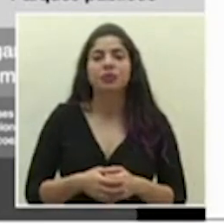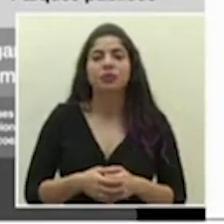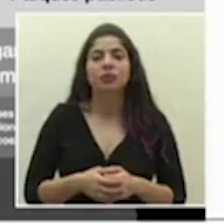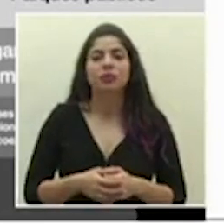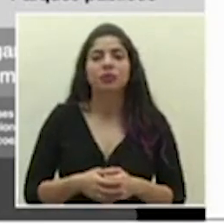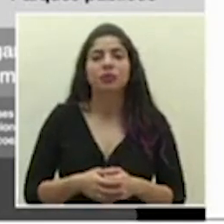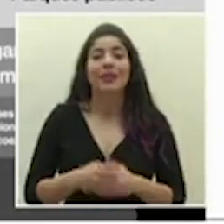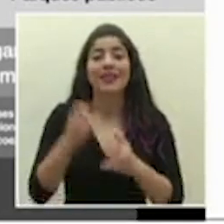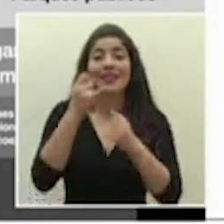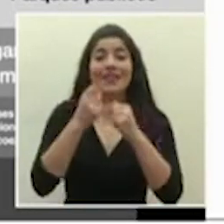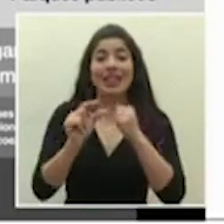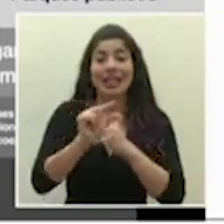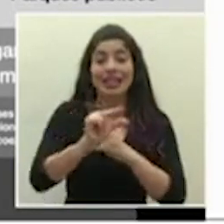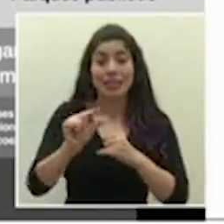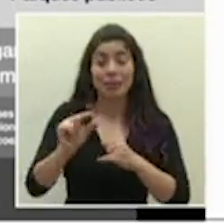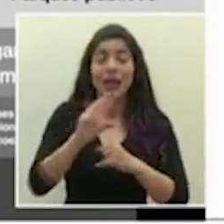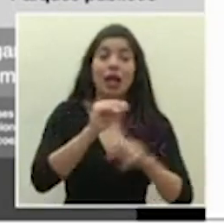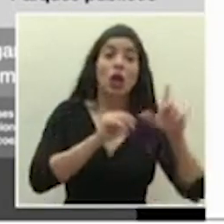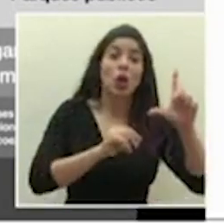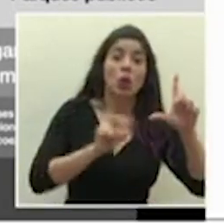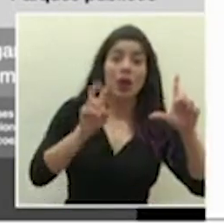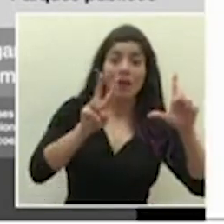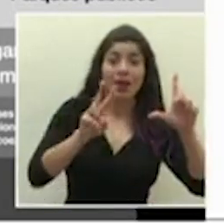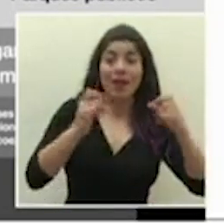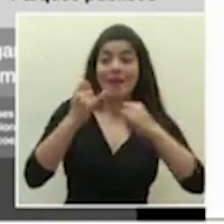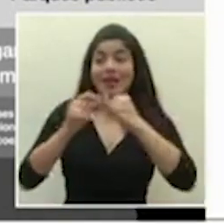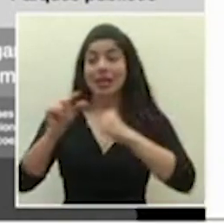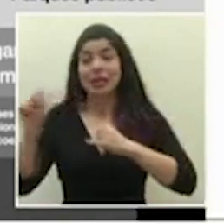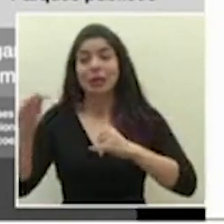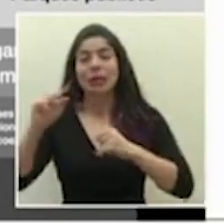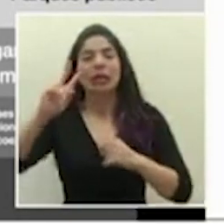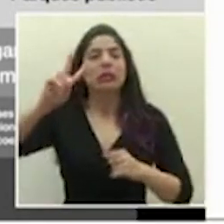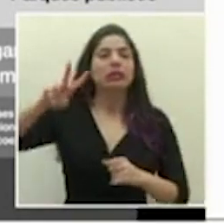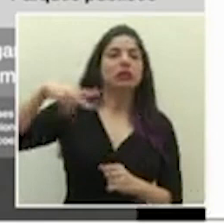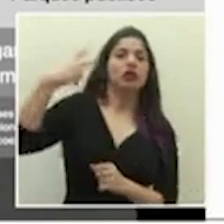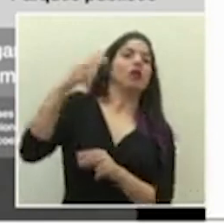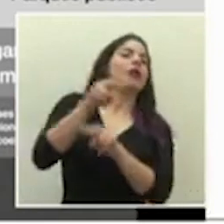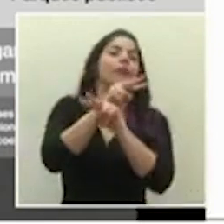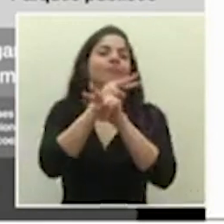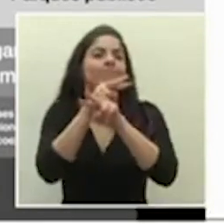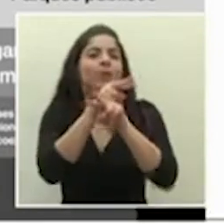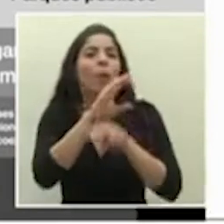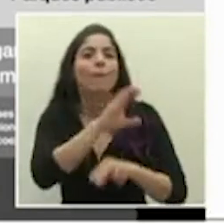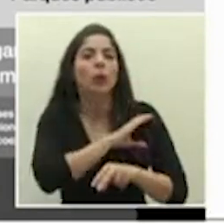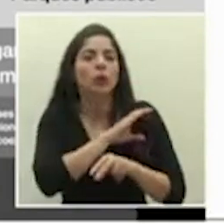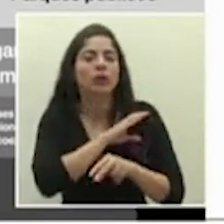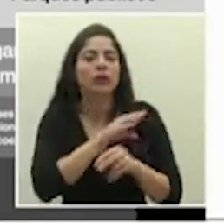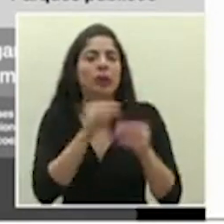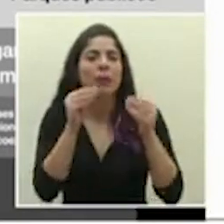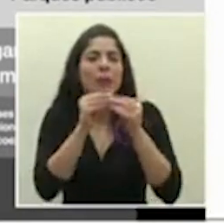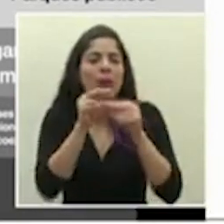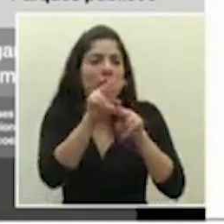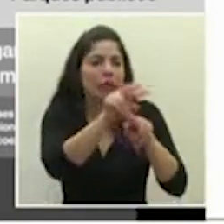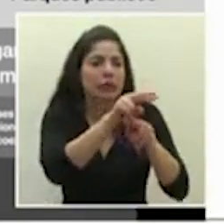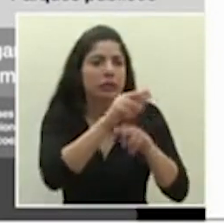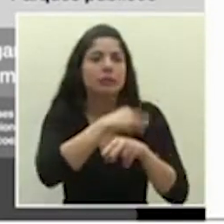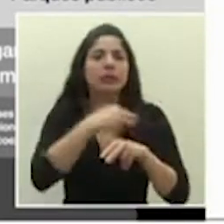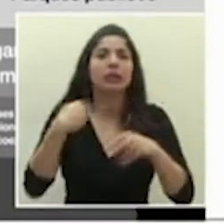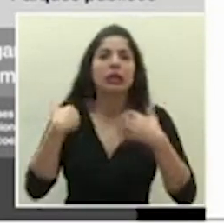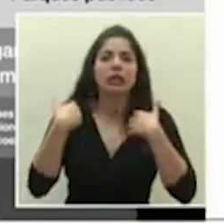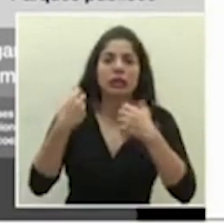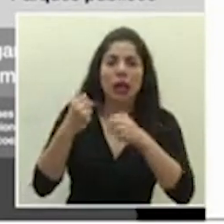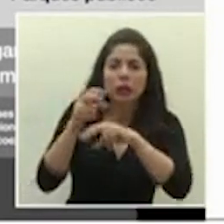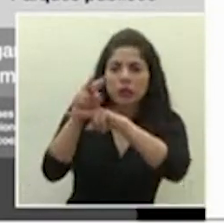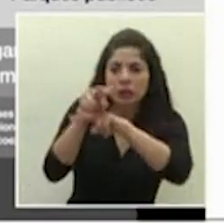el fin de semana y entre semana vamos a aumentar la supervisión por parte de Fuerza Pública, por parte de Salud y por